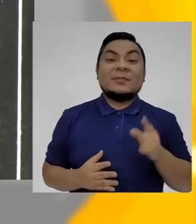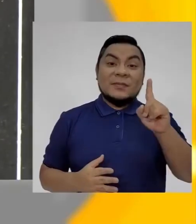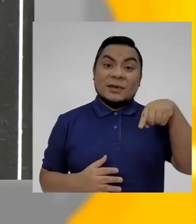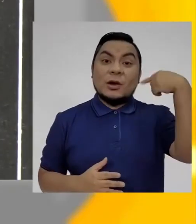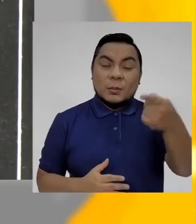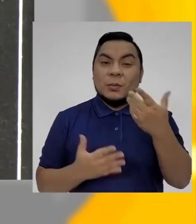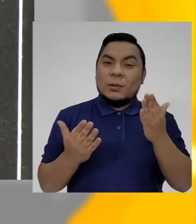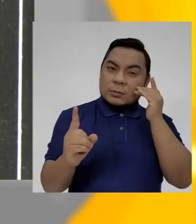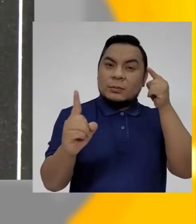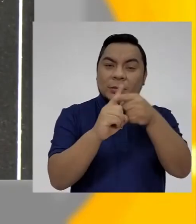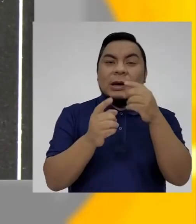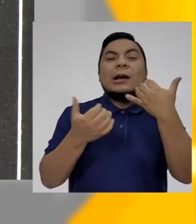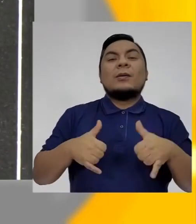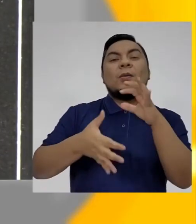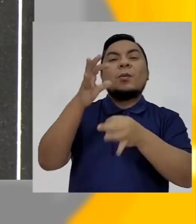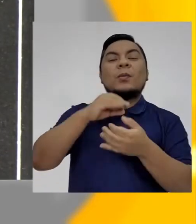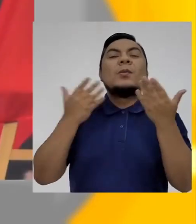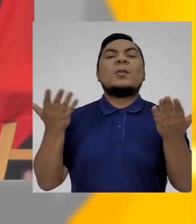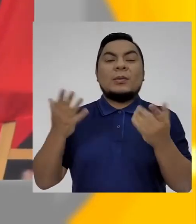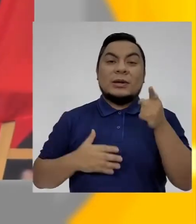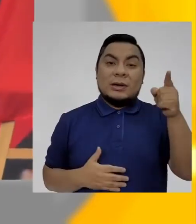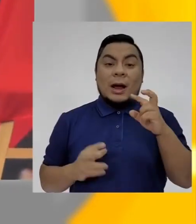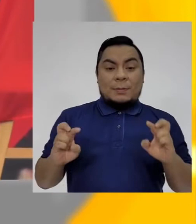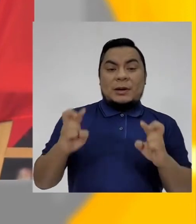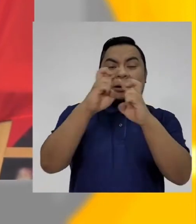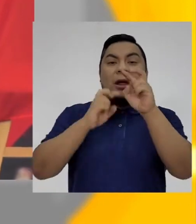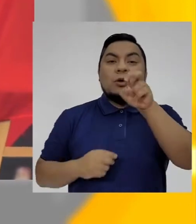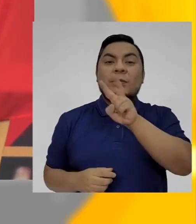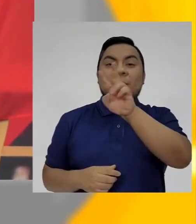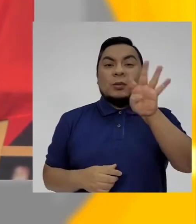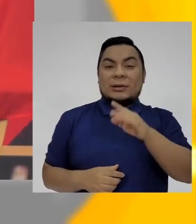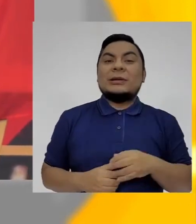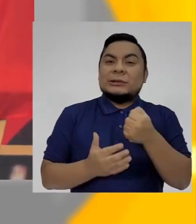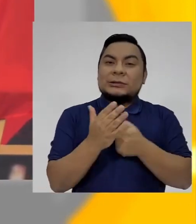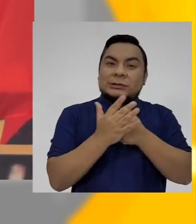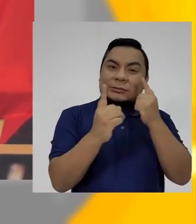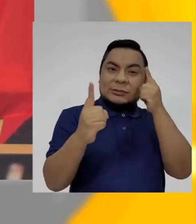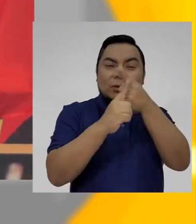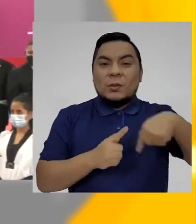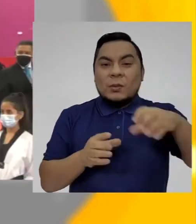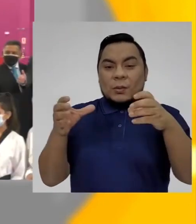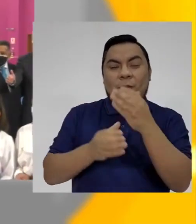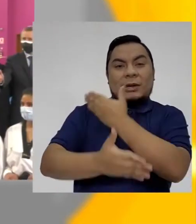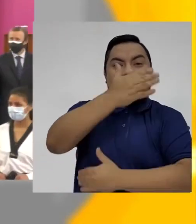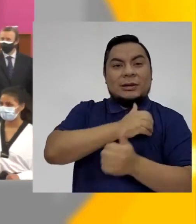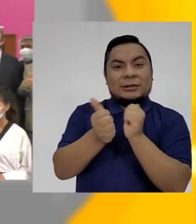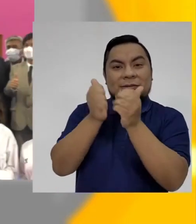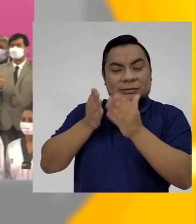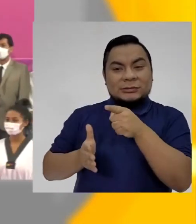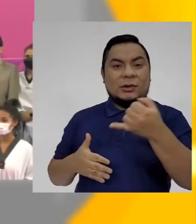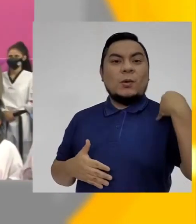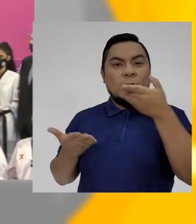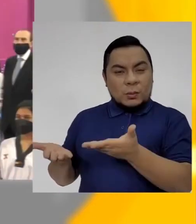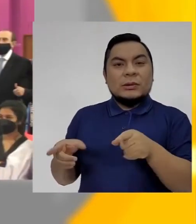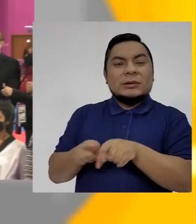El próximo camino paralímpico es París 2024 Apoyemos a nuestros paradeportistas son